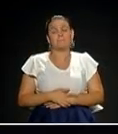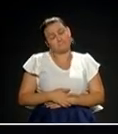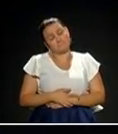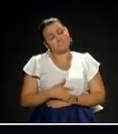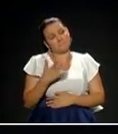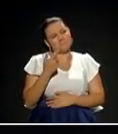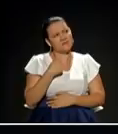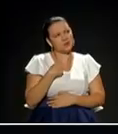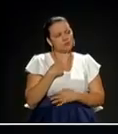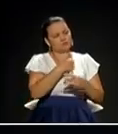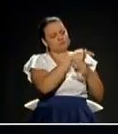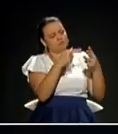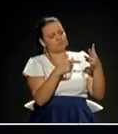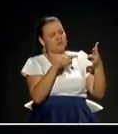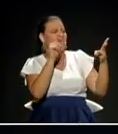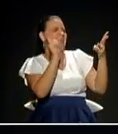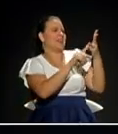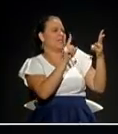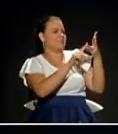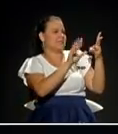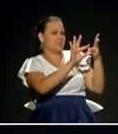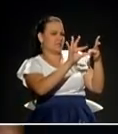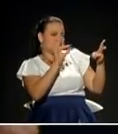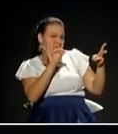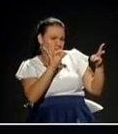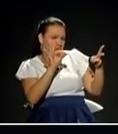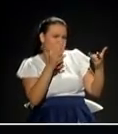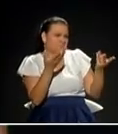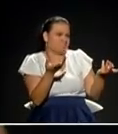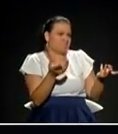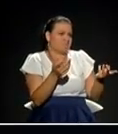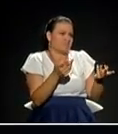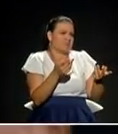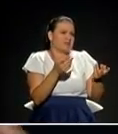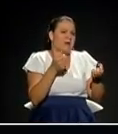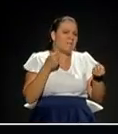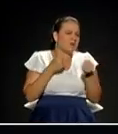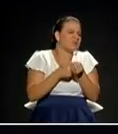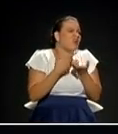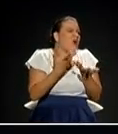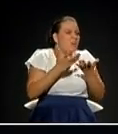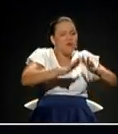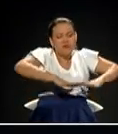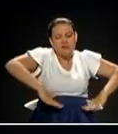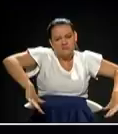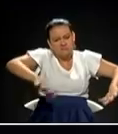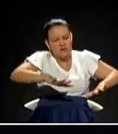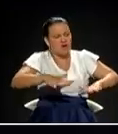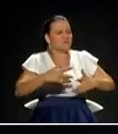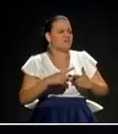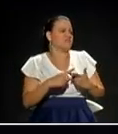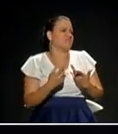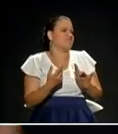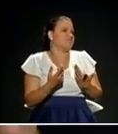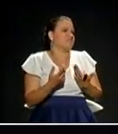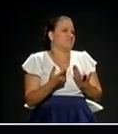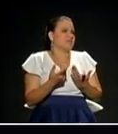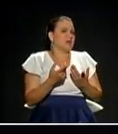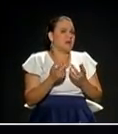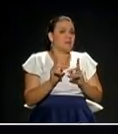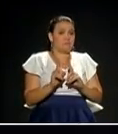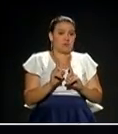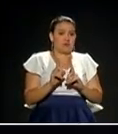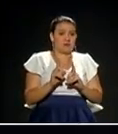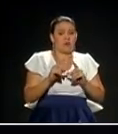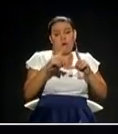cultura y los conciertos más, apoyando con el espacio, haciendo otro tipo de aportes. Pero si hay boleta,